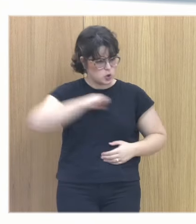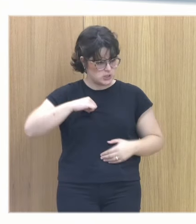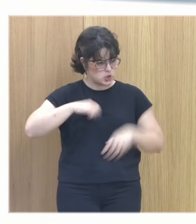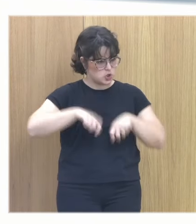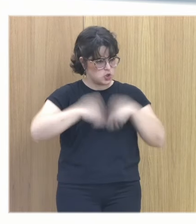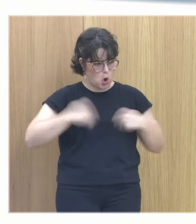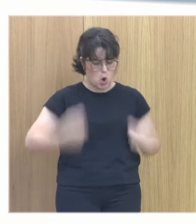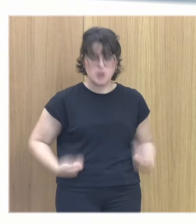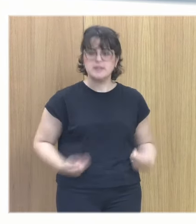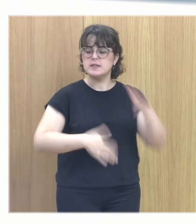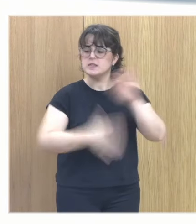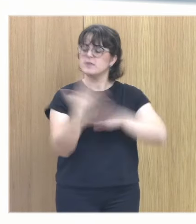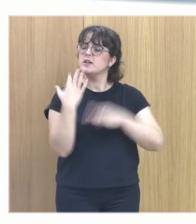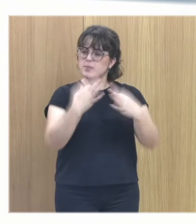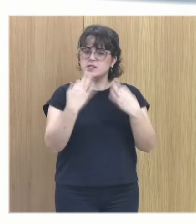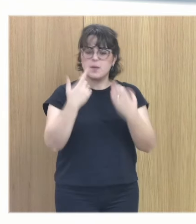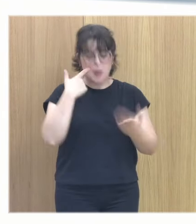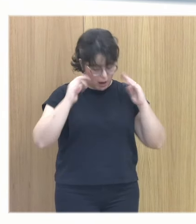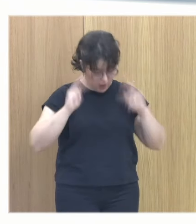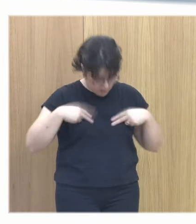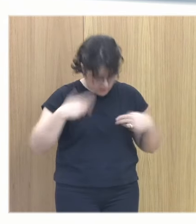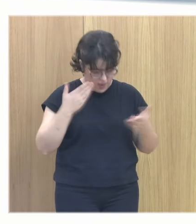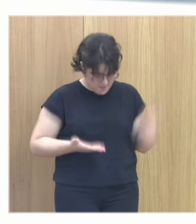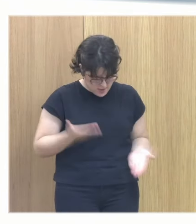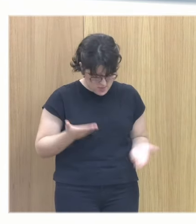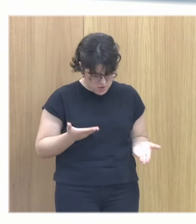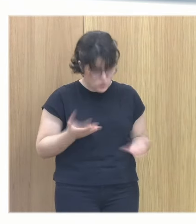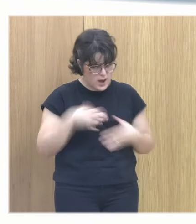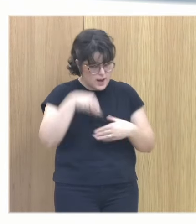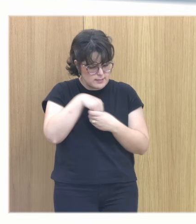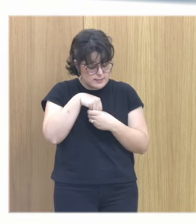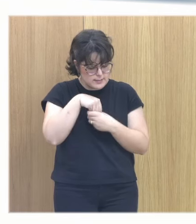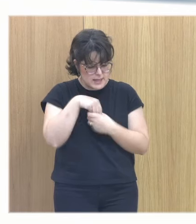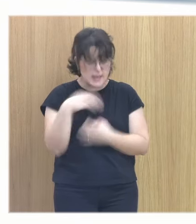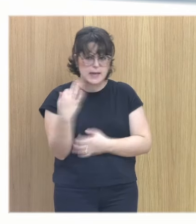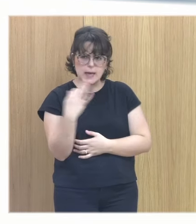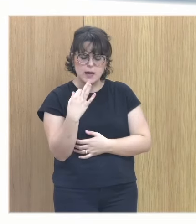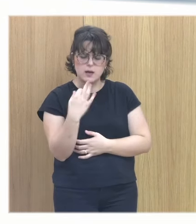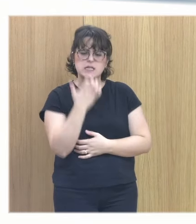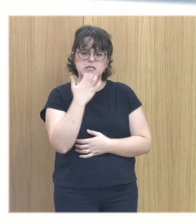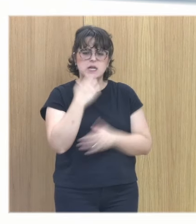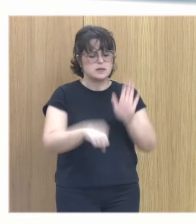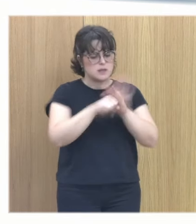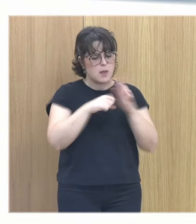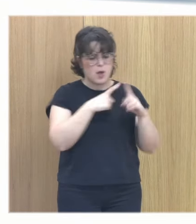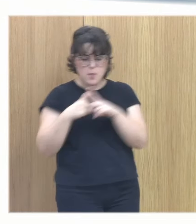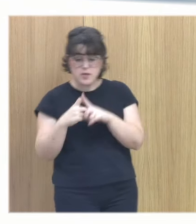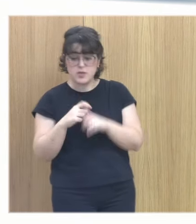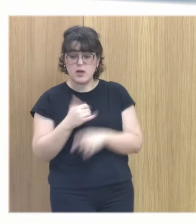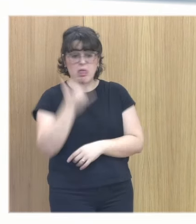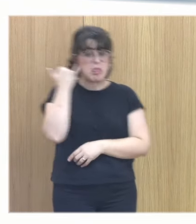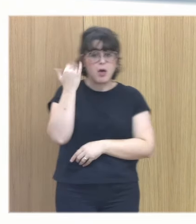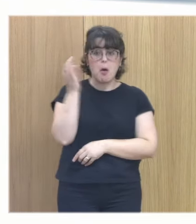autolesiones hay que hacer siempre una evaluación de a ver si lo que está habiendo realmente detrás es una historia de trauma complejo no identificada